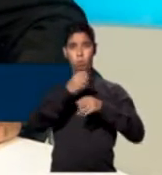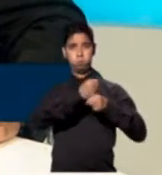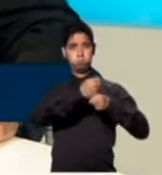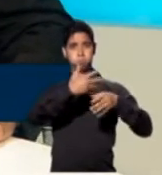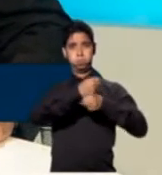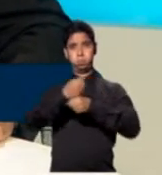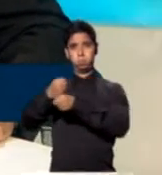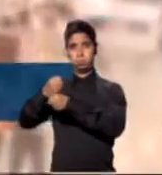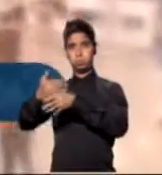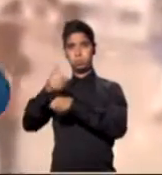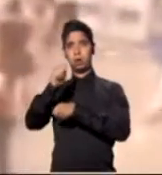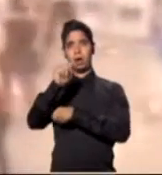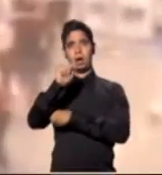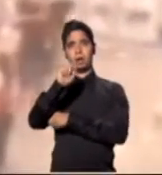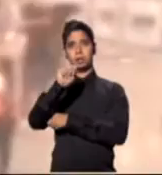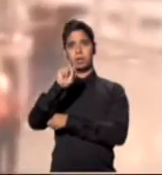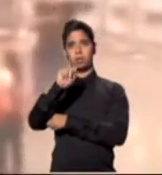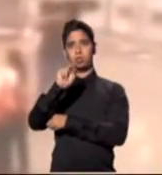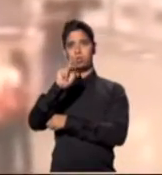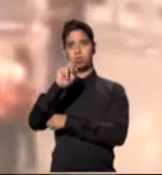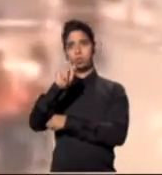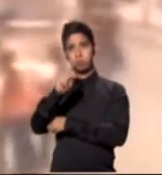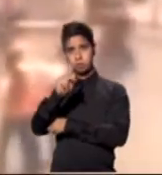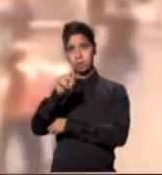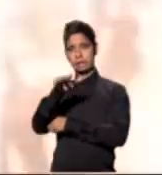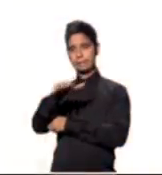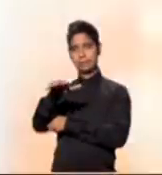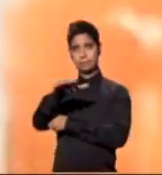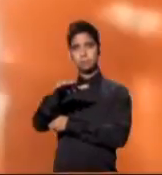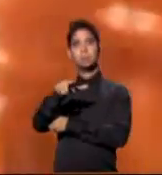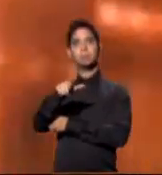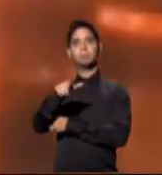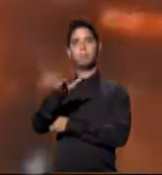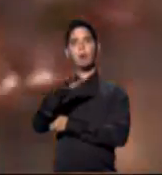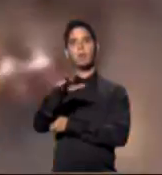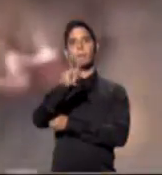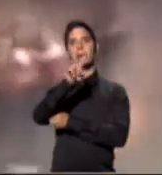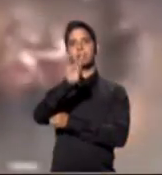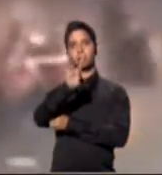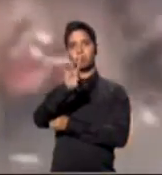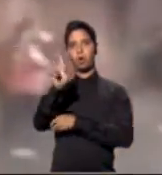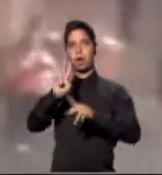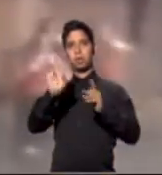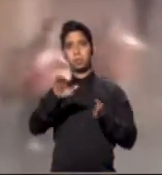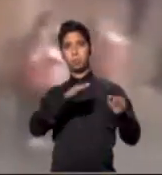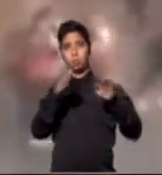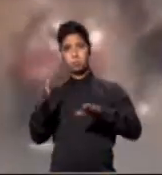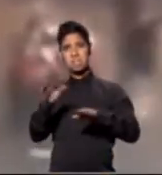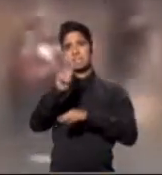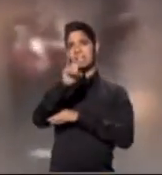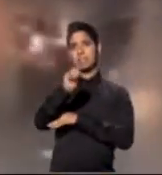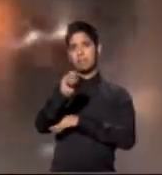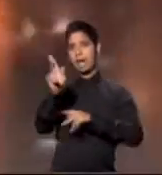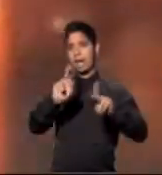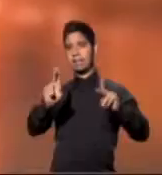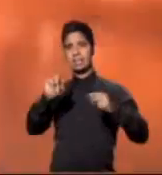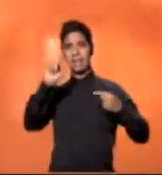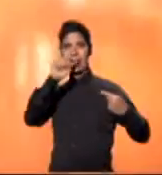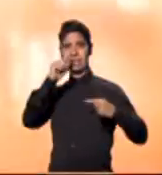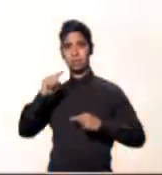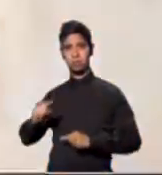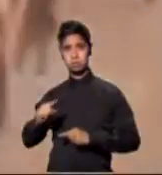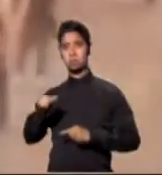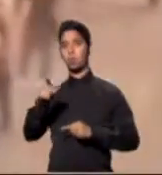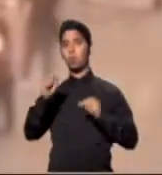Ataturk de Estambul, dejando un saldo de al menos 28 muertos y sobre 60 heridos, cifras que